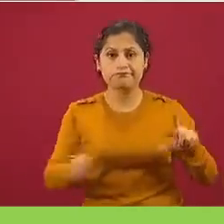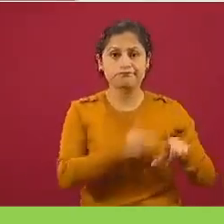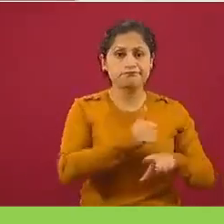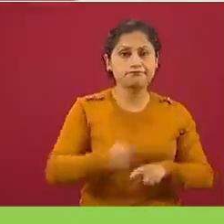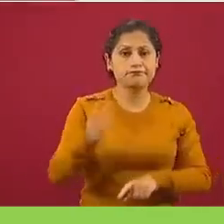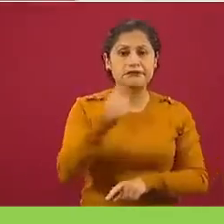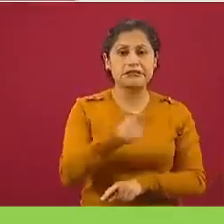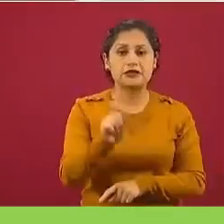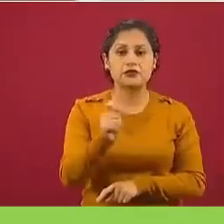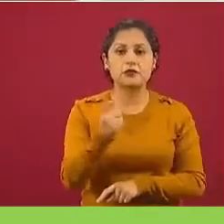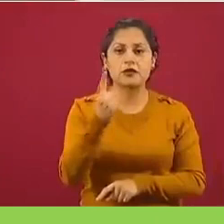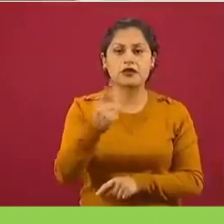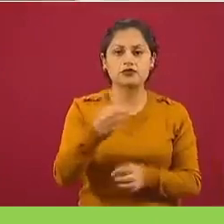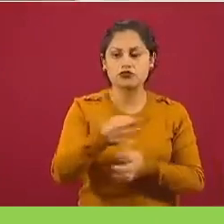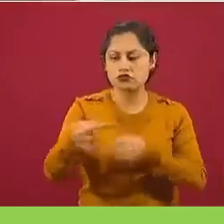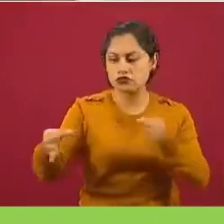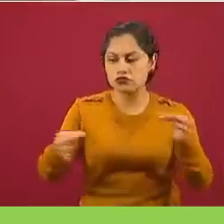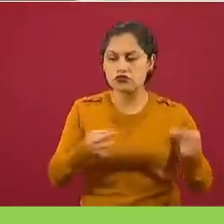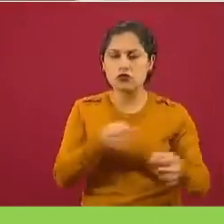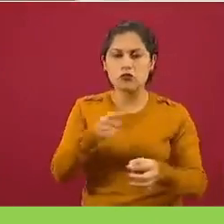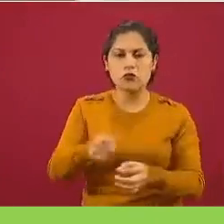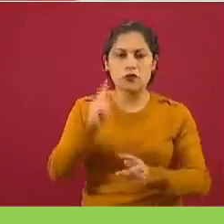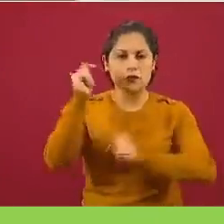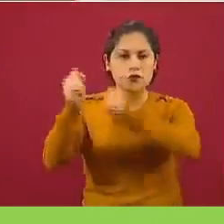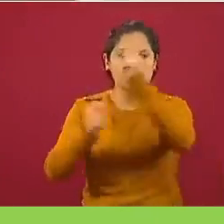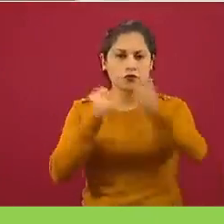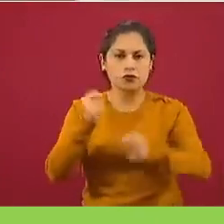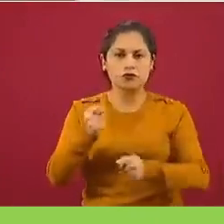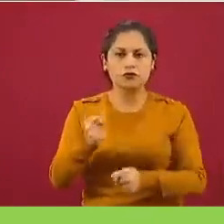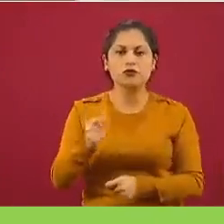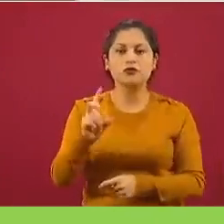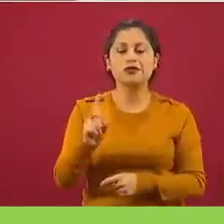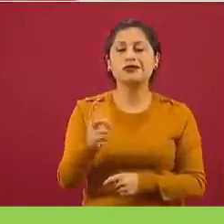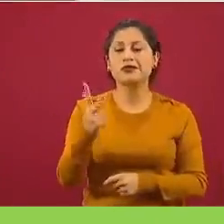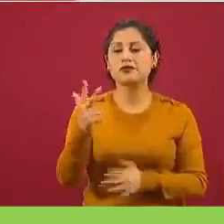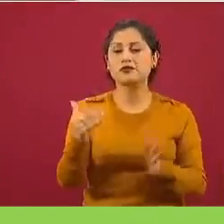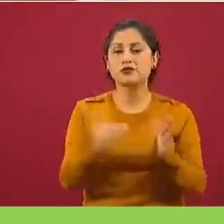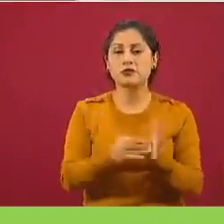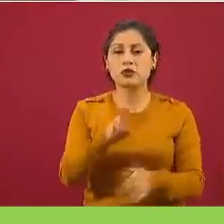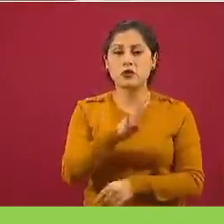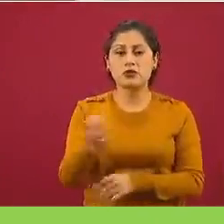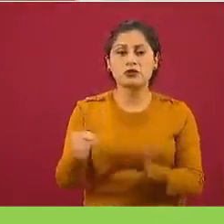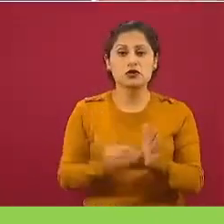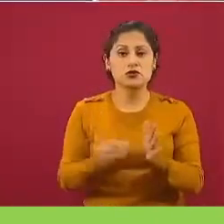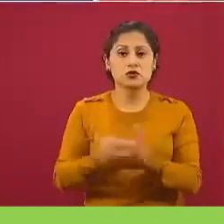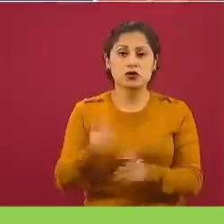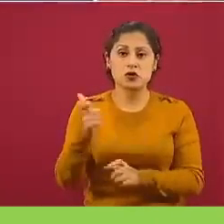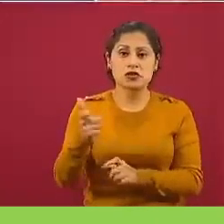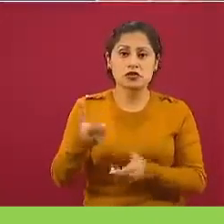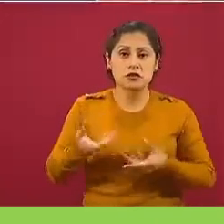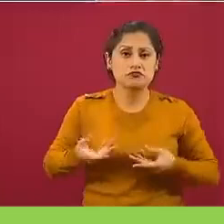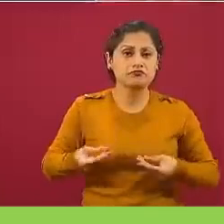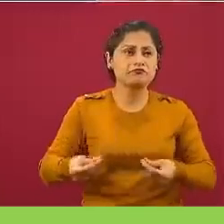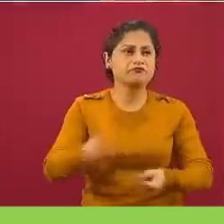pueblos mágicos, con una derrama de 38 mil 400 millones de pesos. Así que